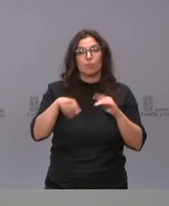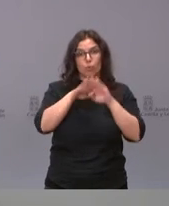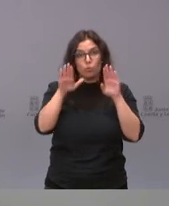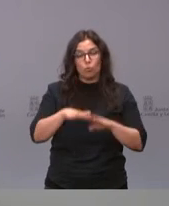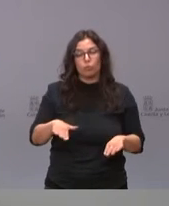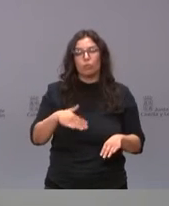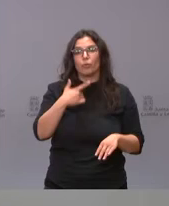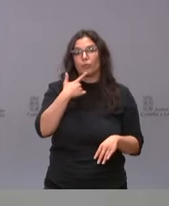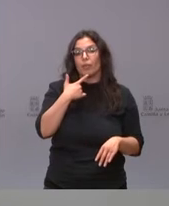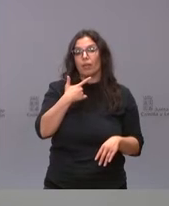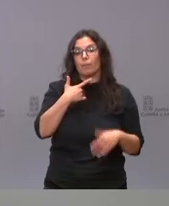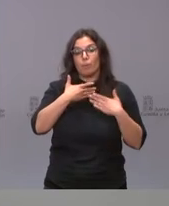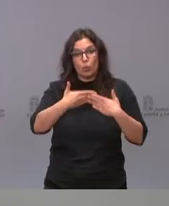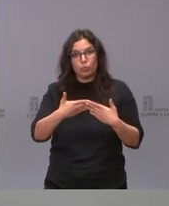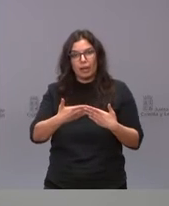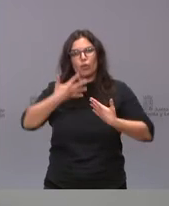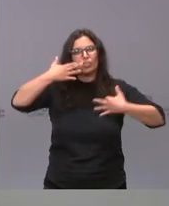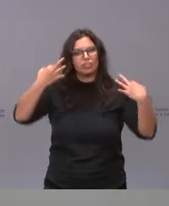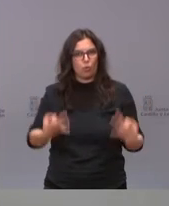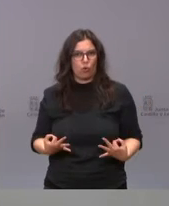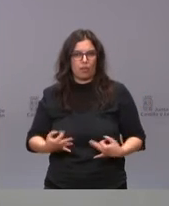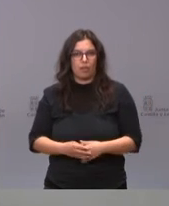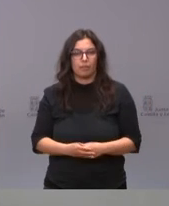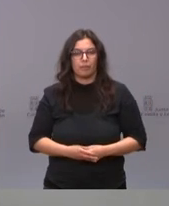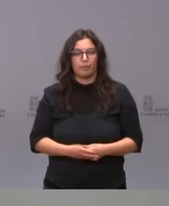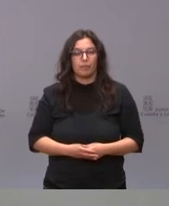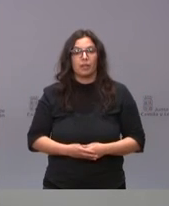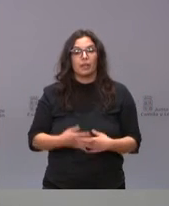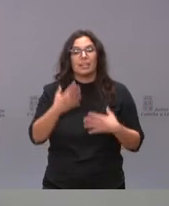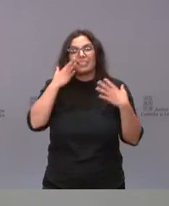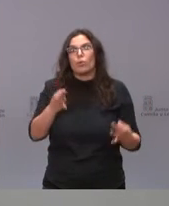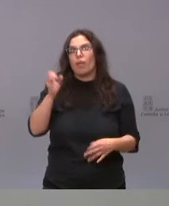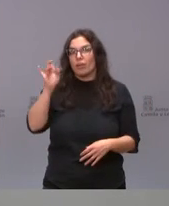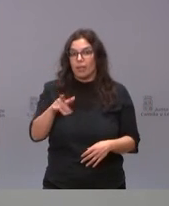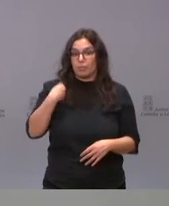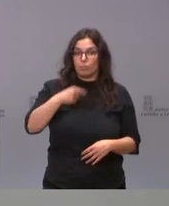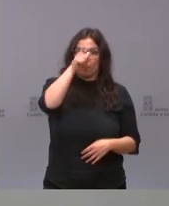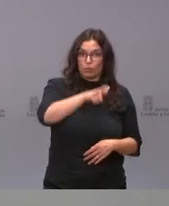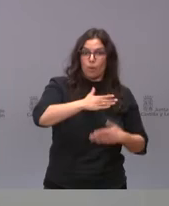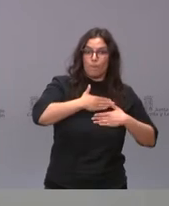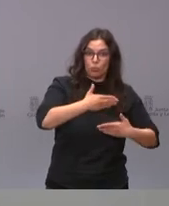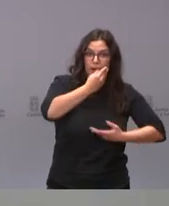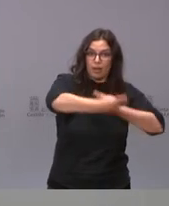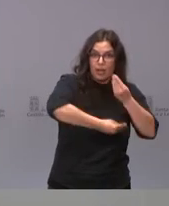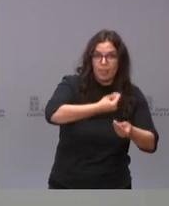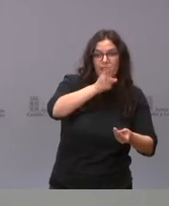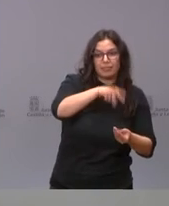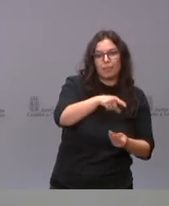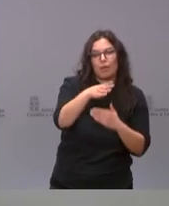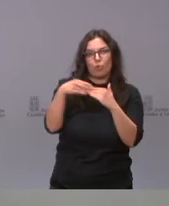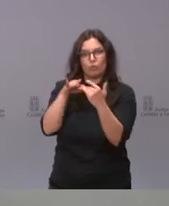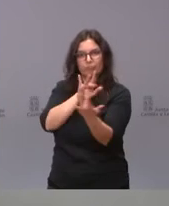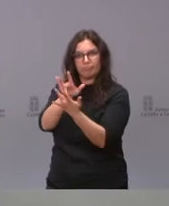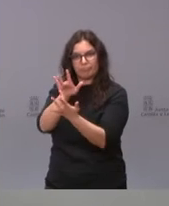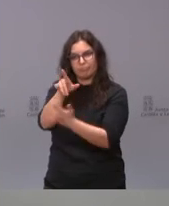contempla un voluntariado seguro, tanto como de las personas voluntarias, como de las personas a las que se dirige